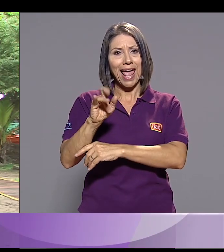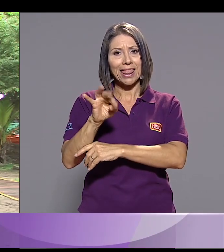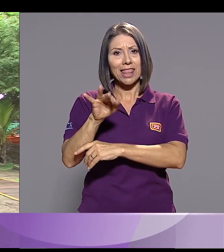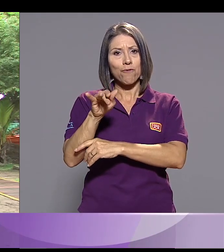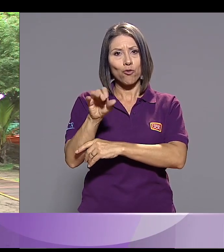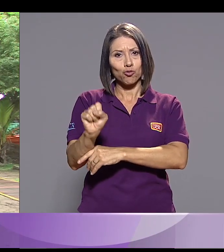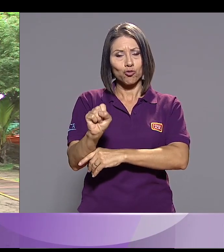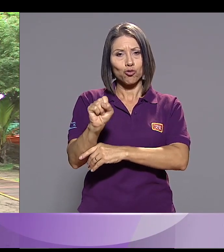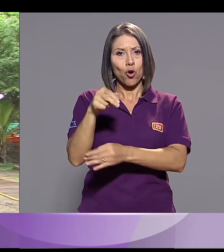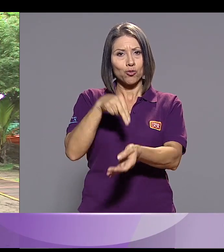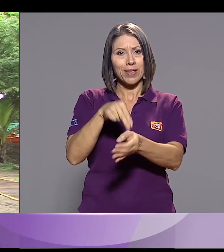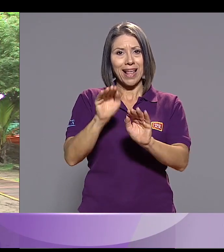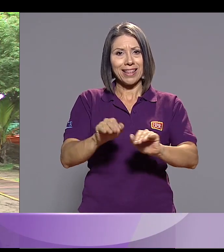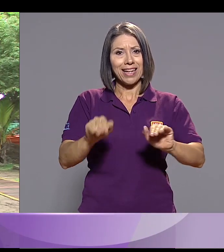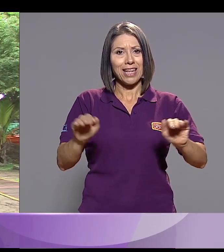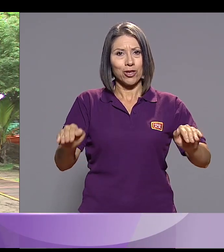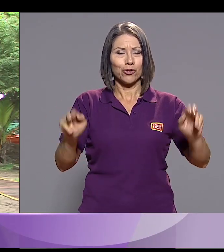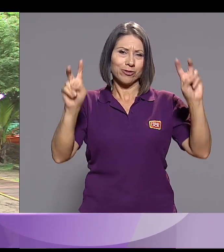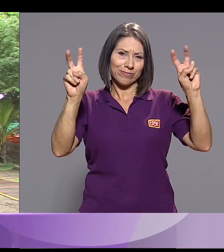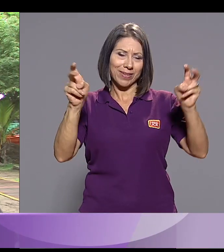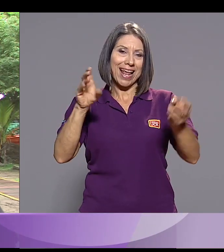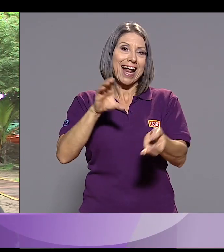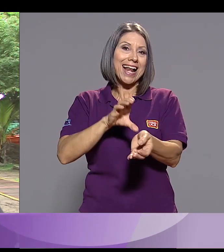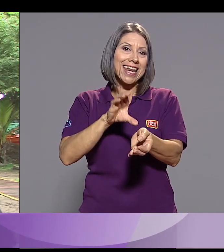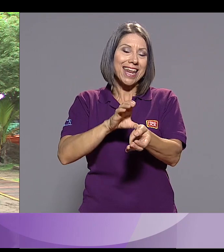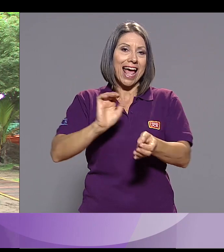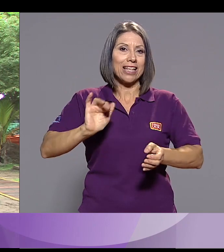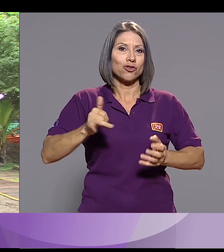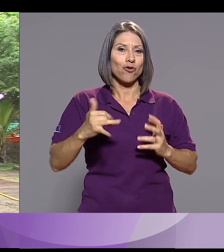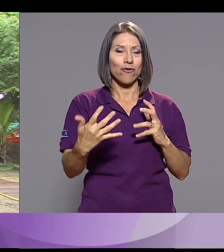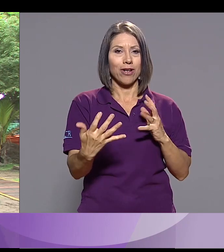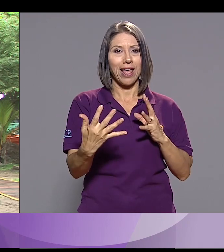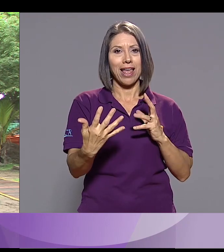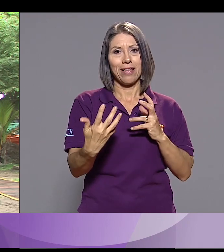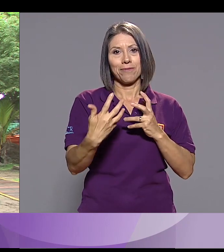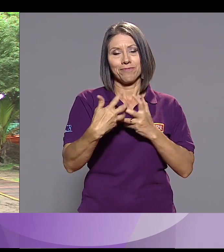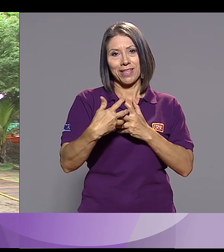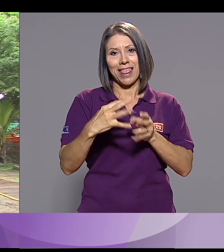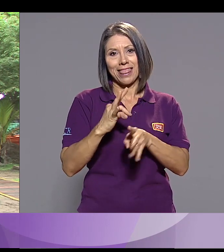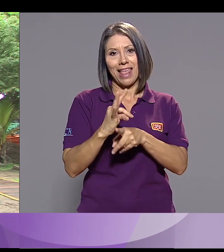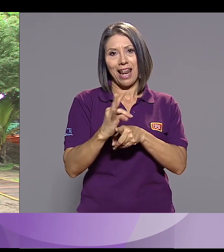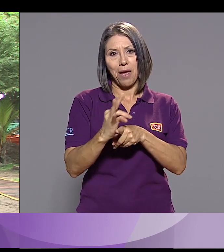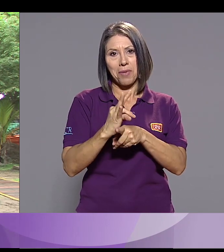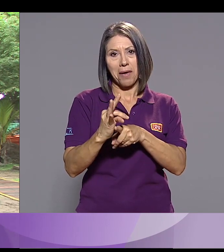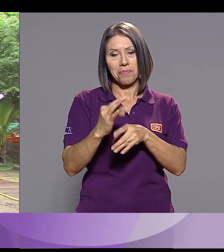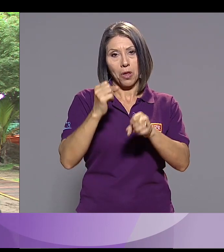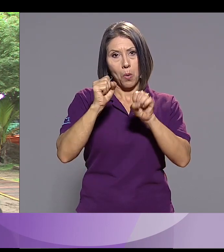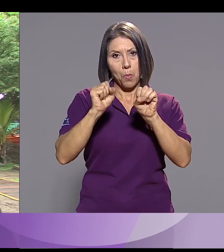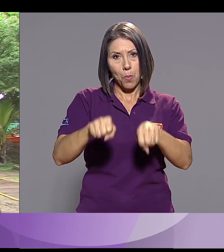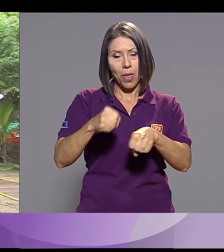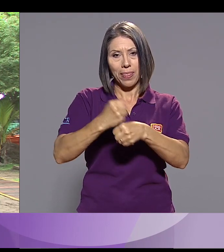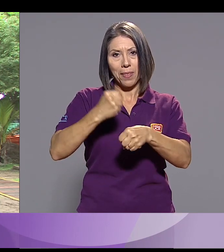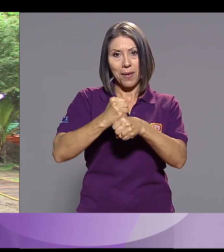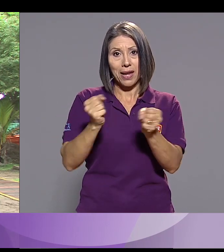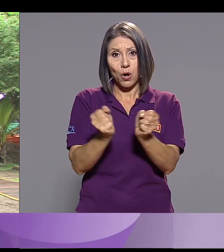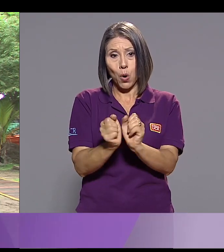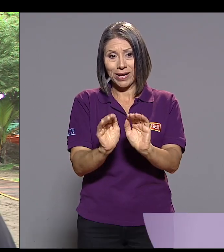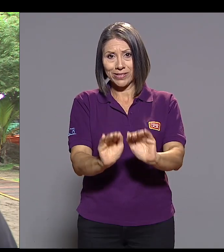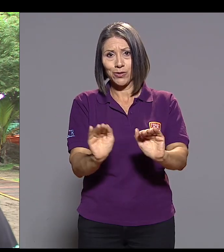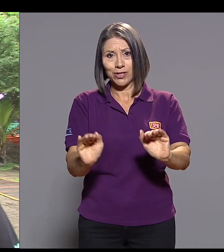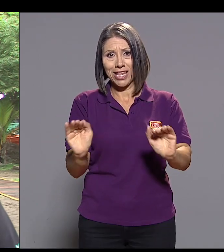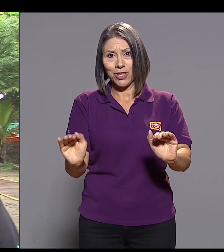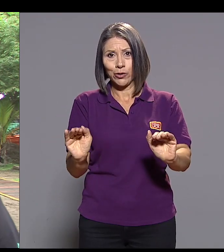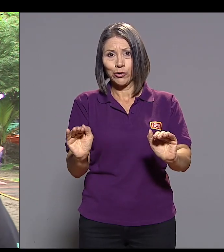hicimos lo que le decimos nosotros, una clínica de surf terapia. Pudimos trabajar con estos niños que entre ellos tienen,